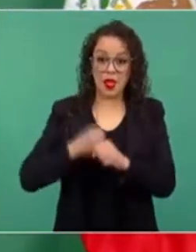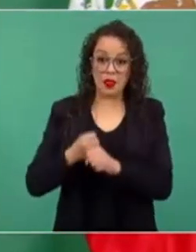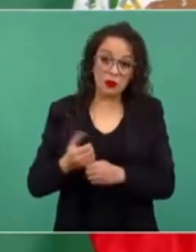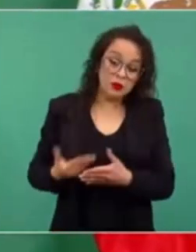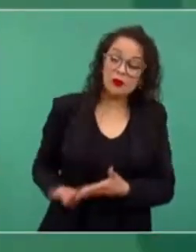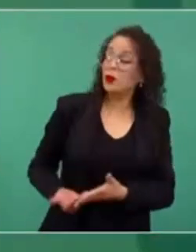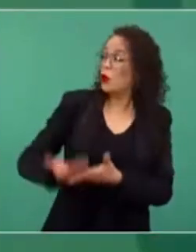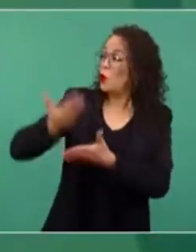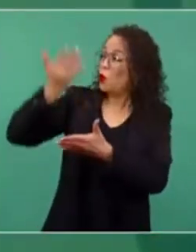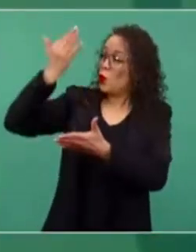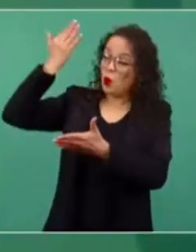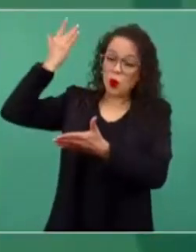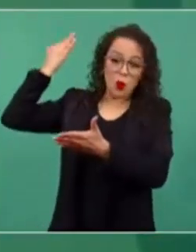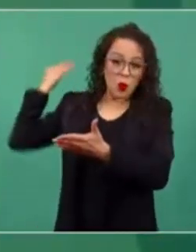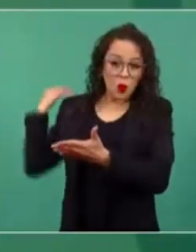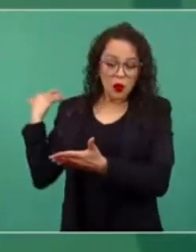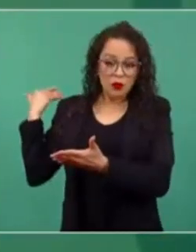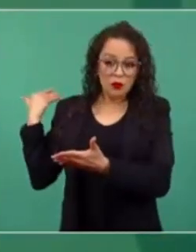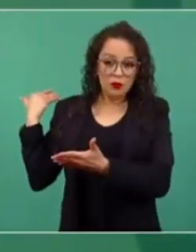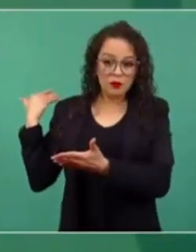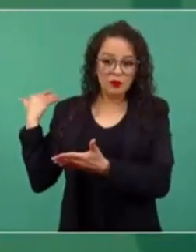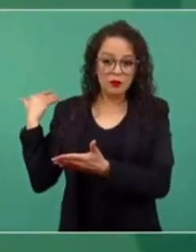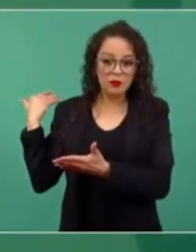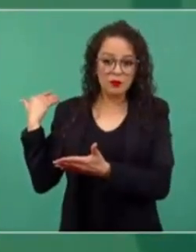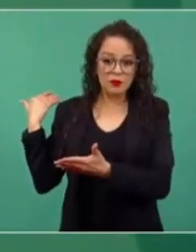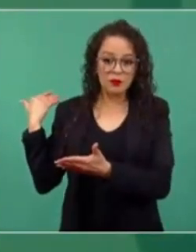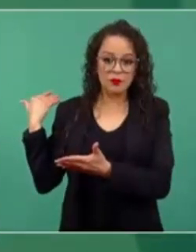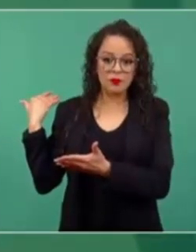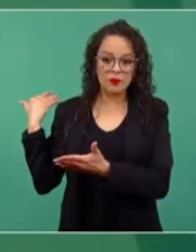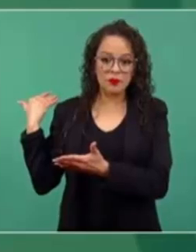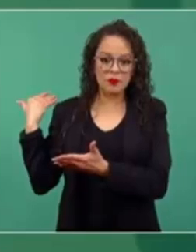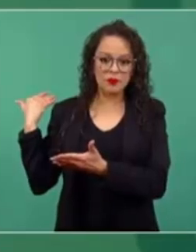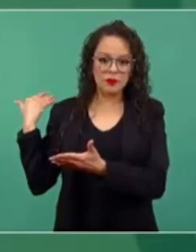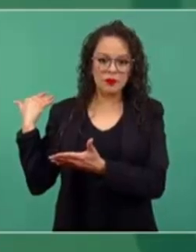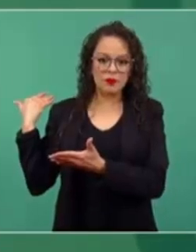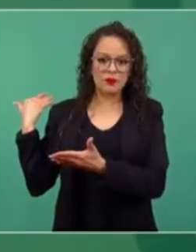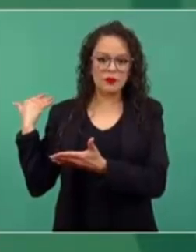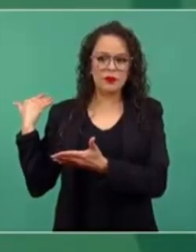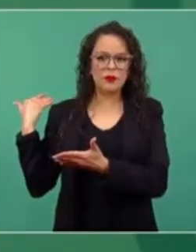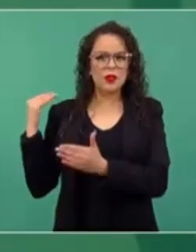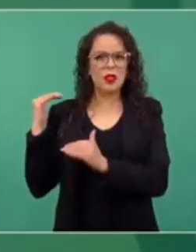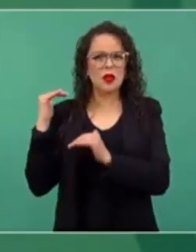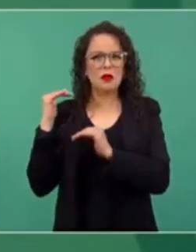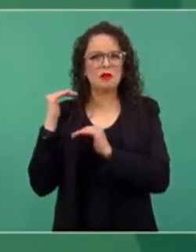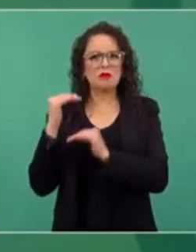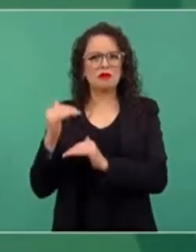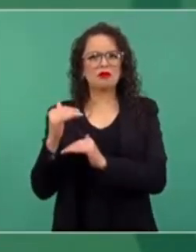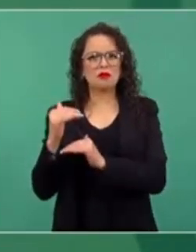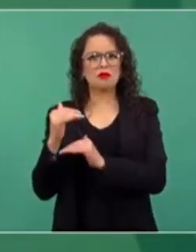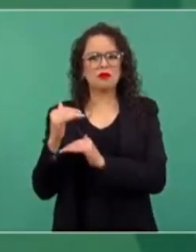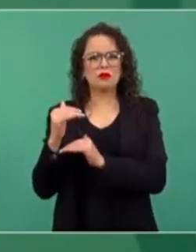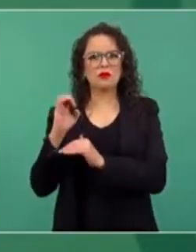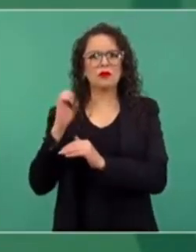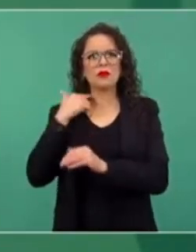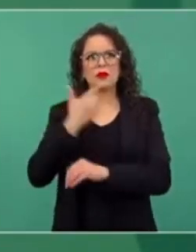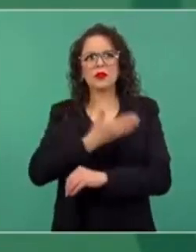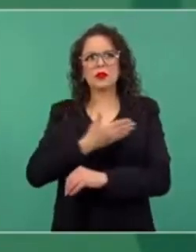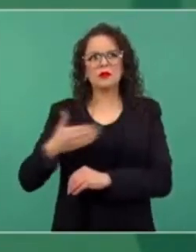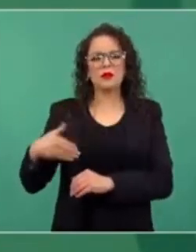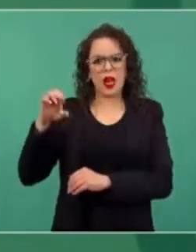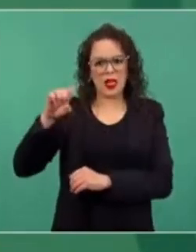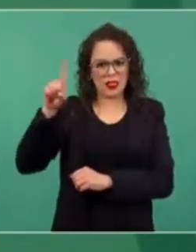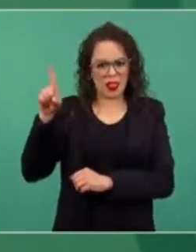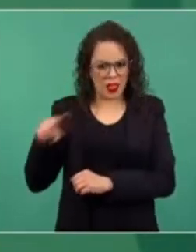hasta Cedillo, la Comisión Federal de Electricidad